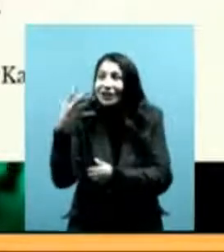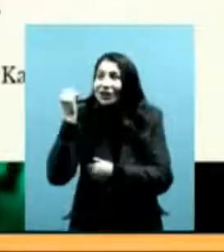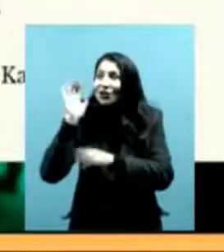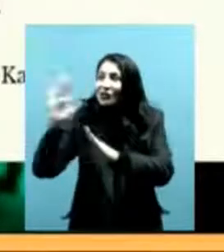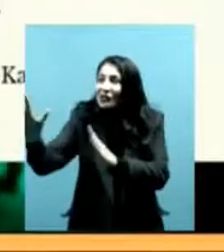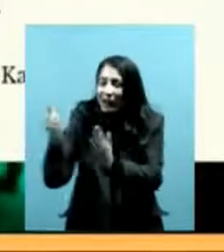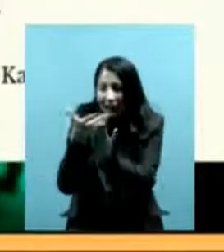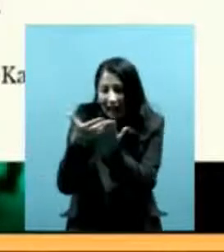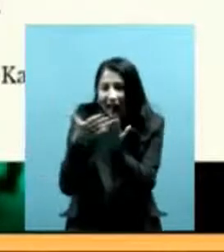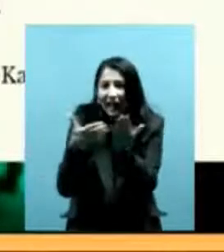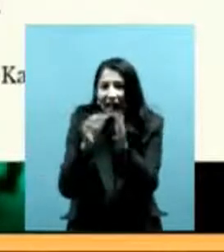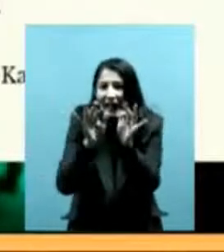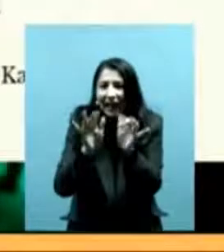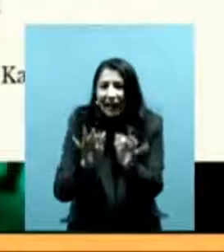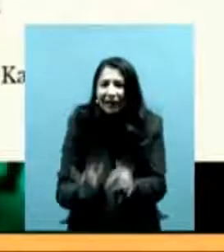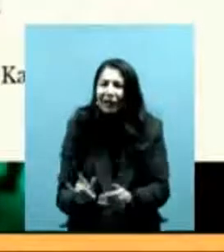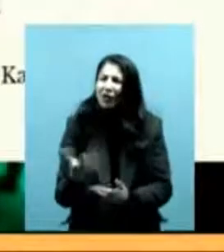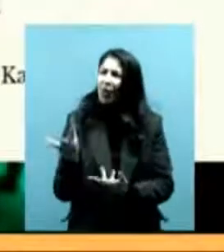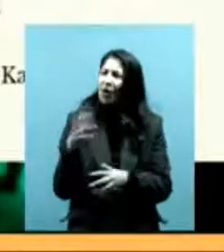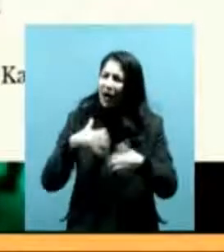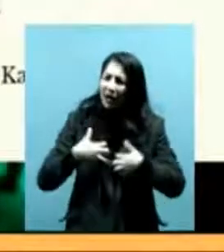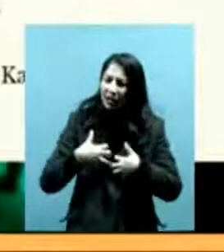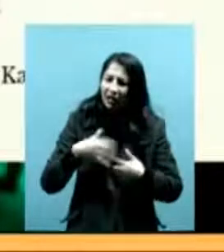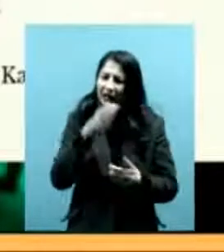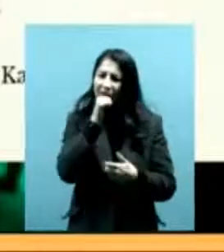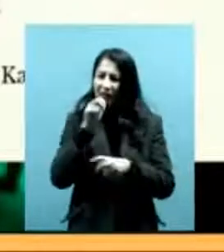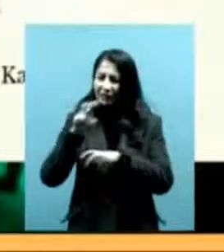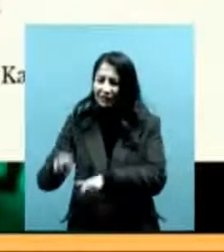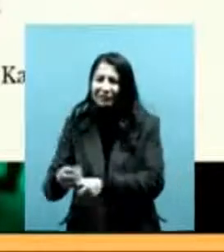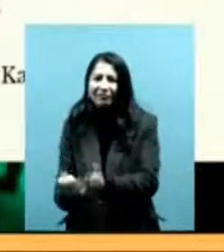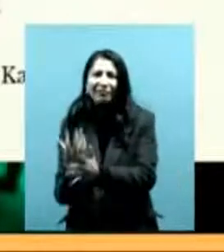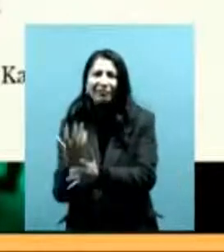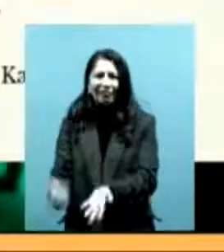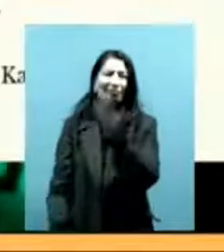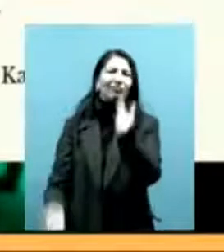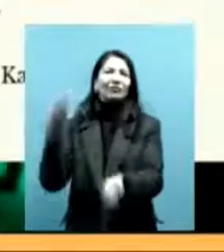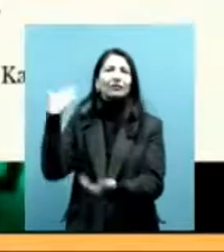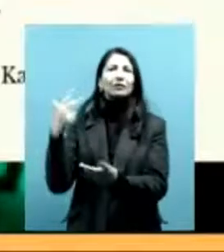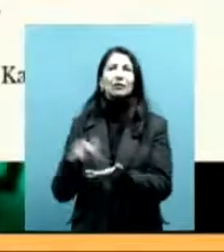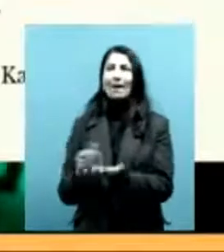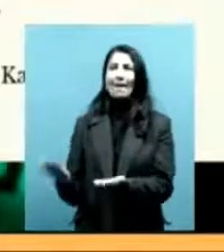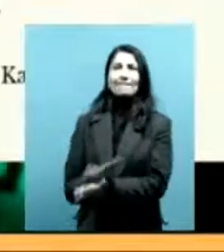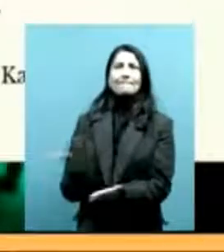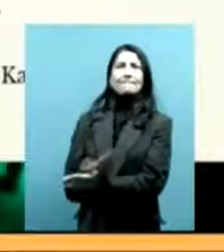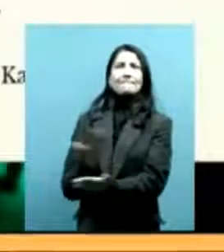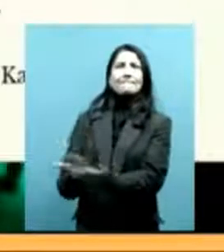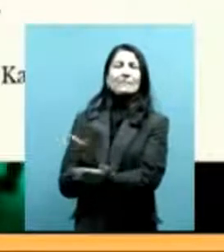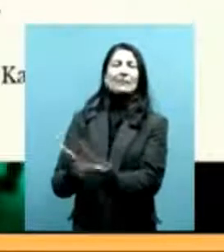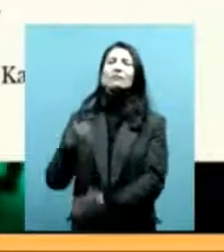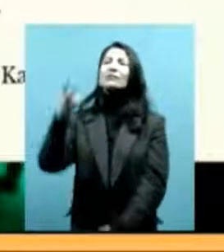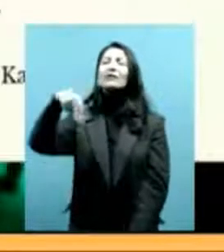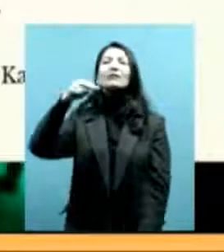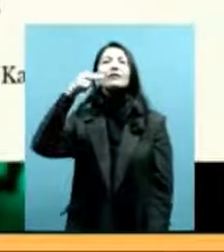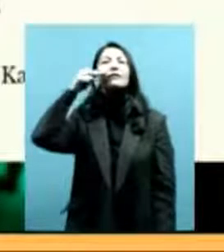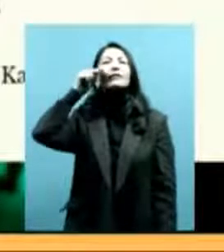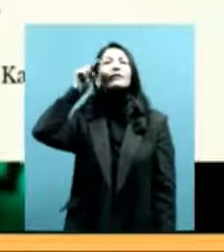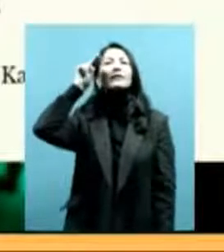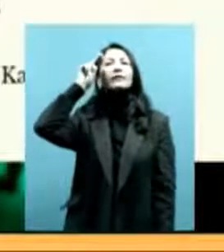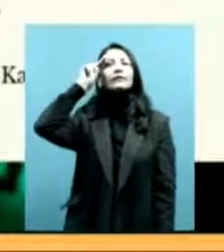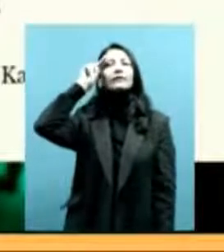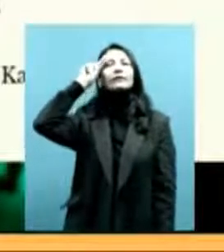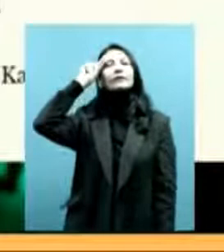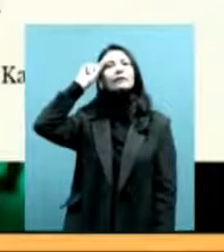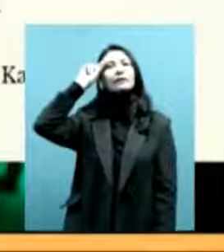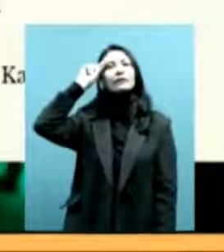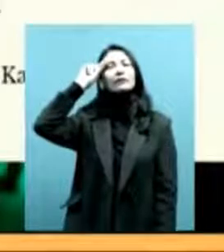casas, sus animales, sus siembras, para que no quede vestigio de ningún tipo de reconocimiento en el territorio de la presencia indígena en